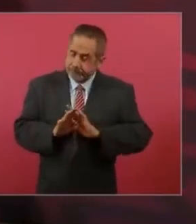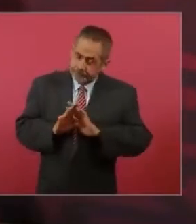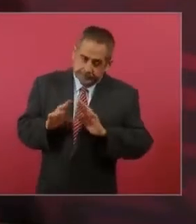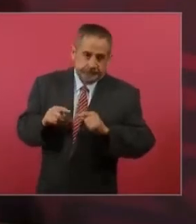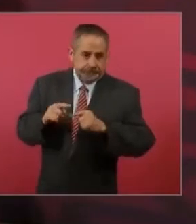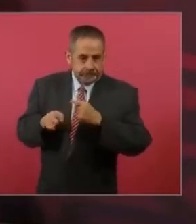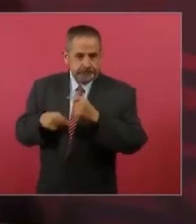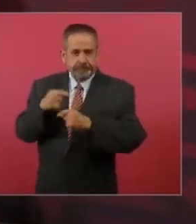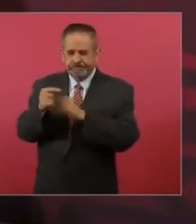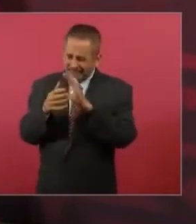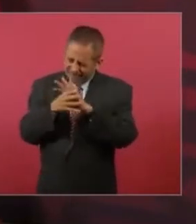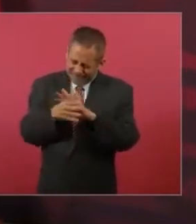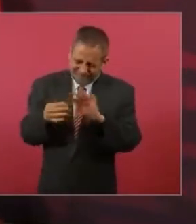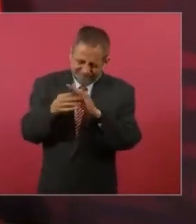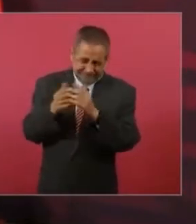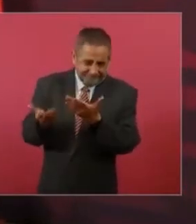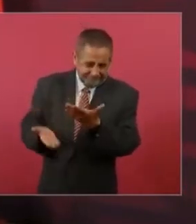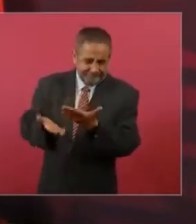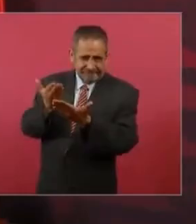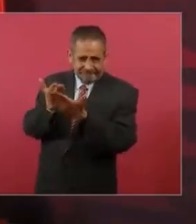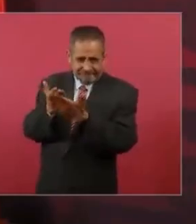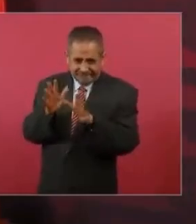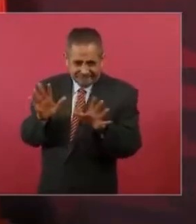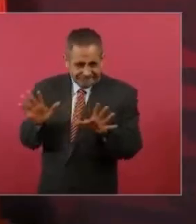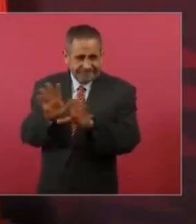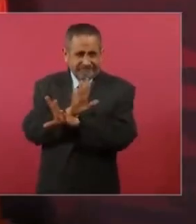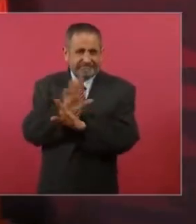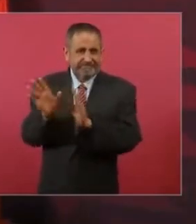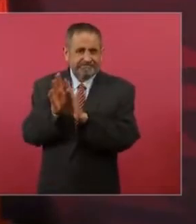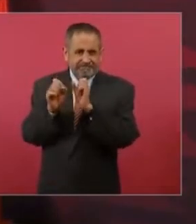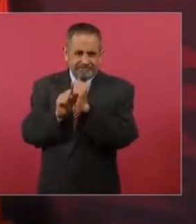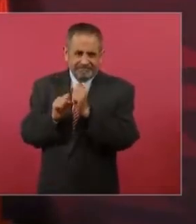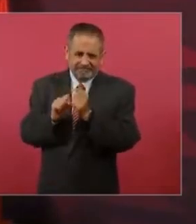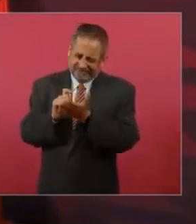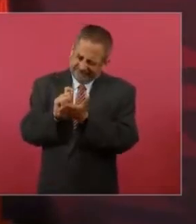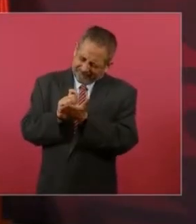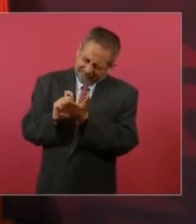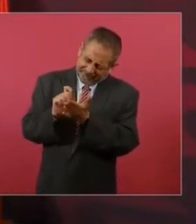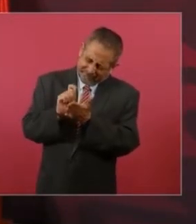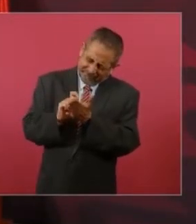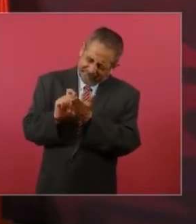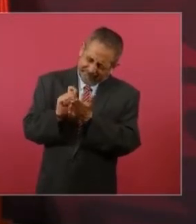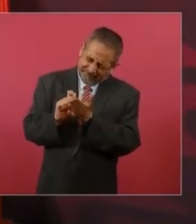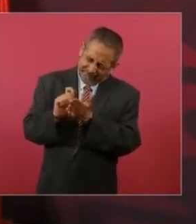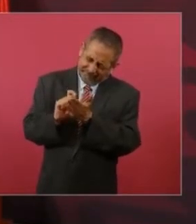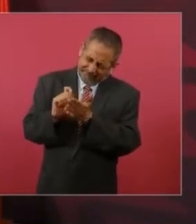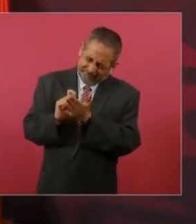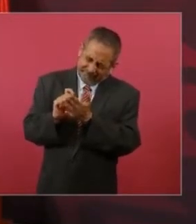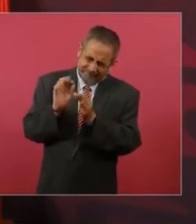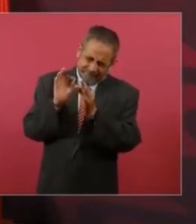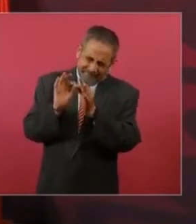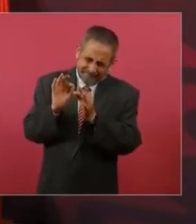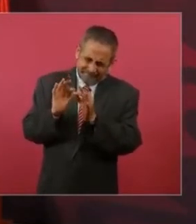Hay que detallar